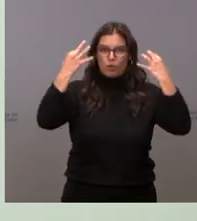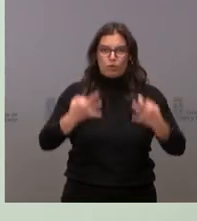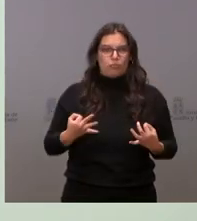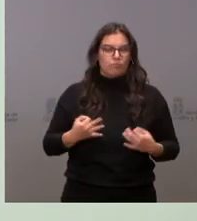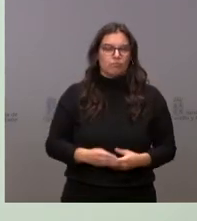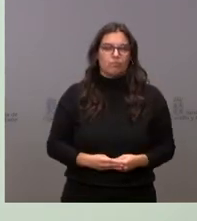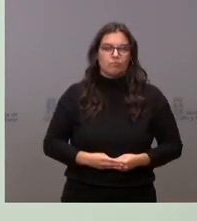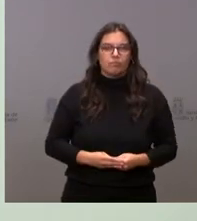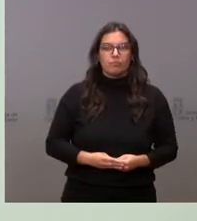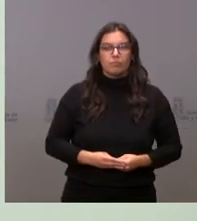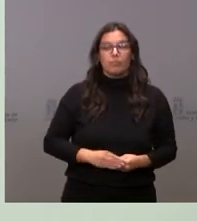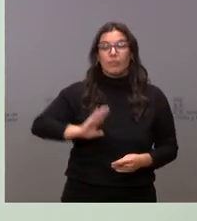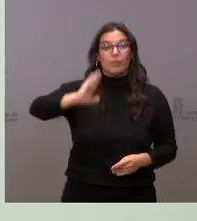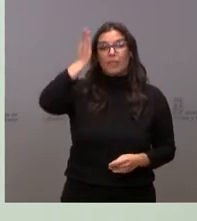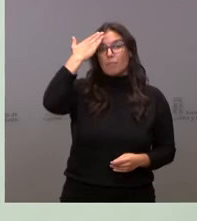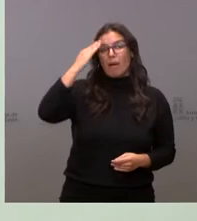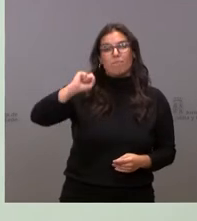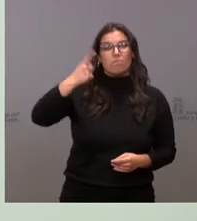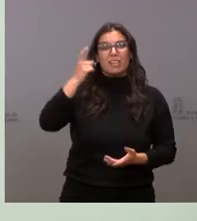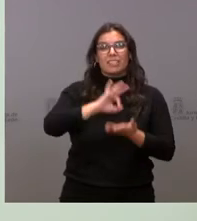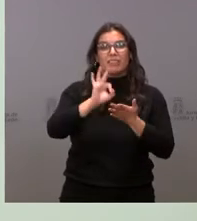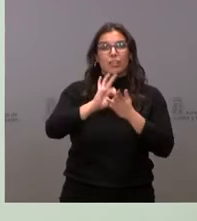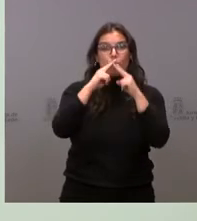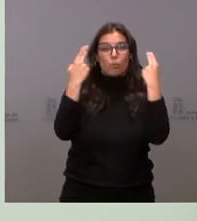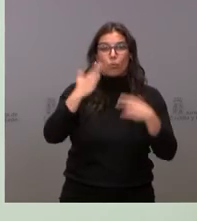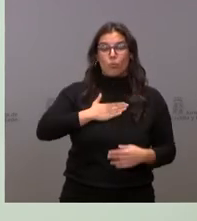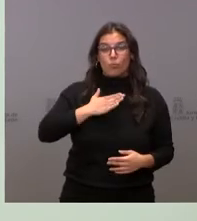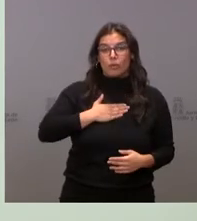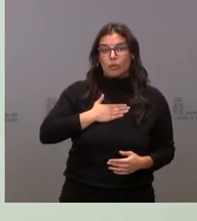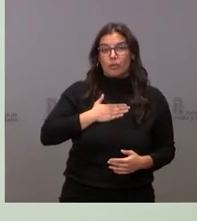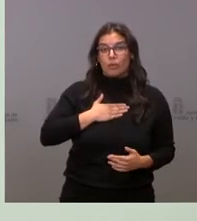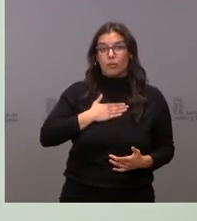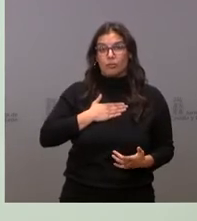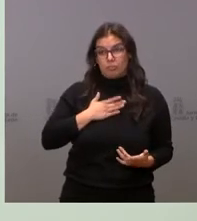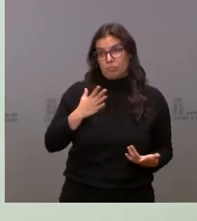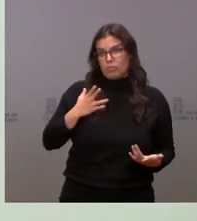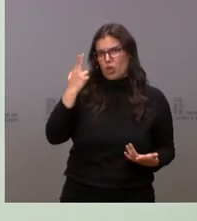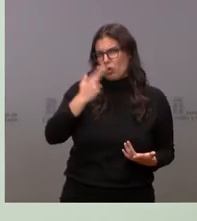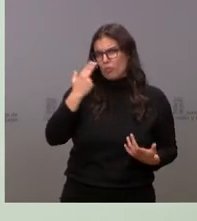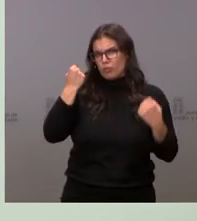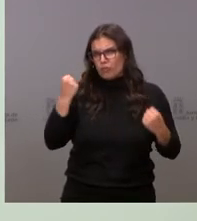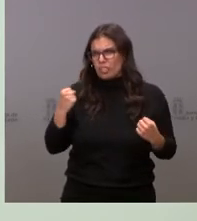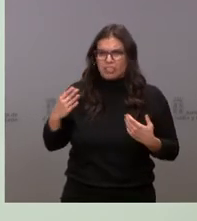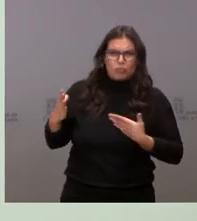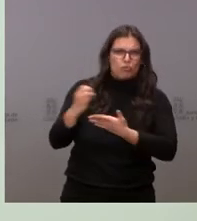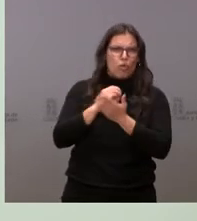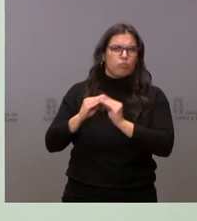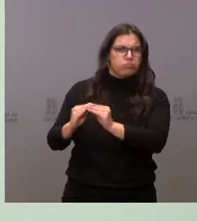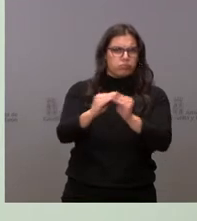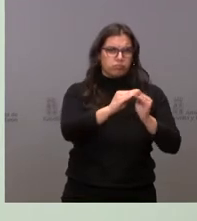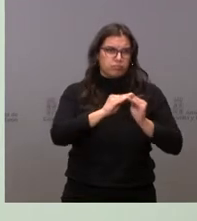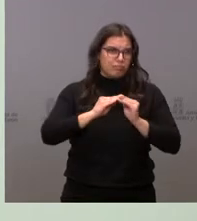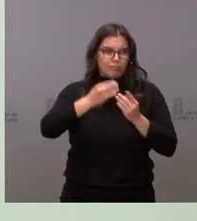El principal de nuestros servicios públicos, en el que estamos todos comprometidos, y creo que hay una